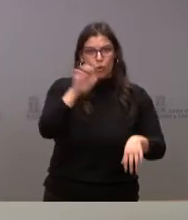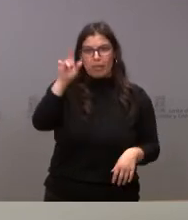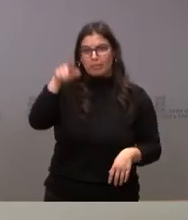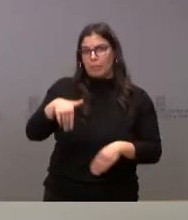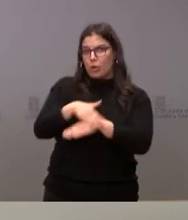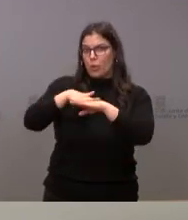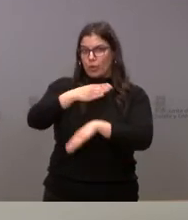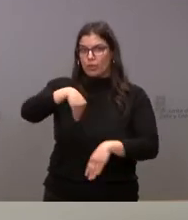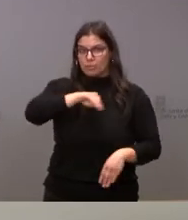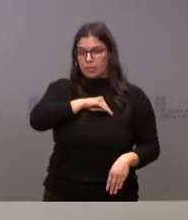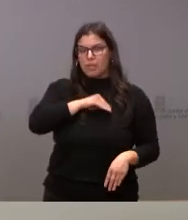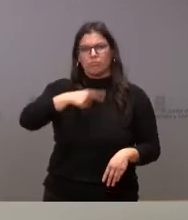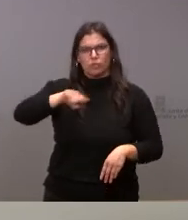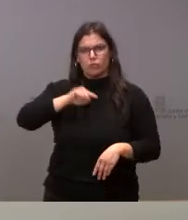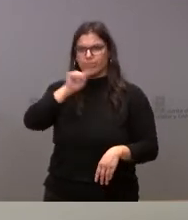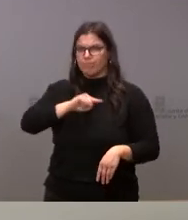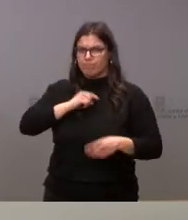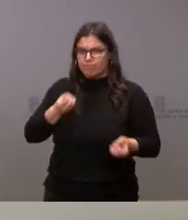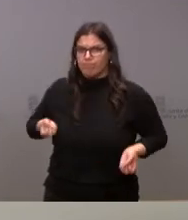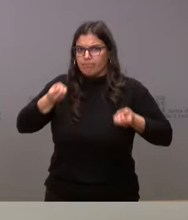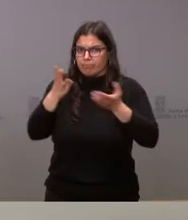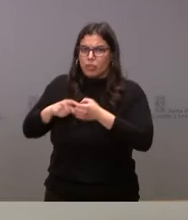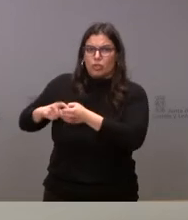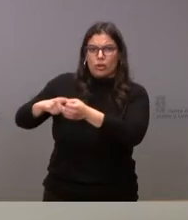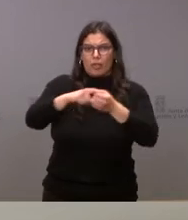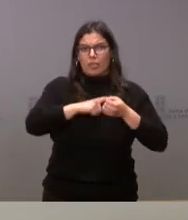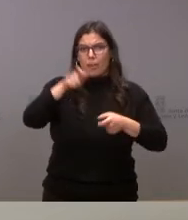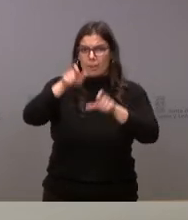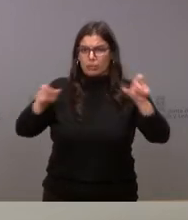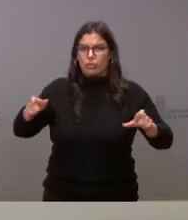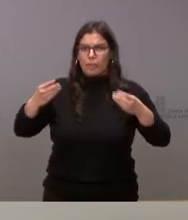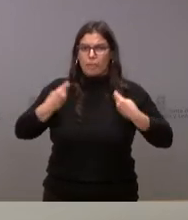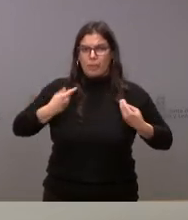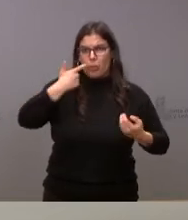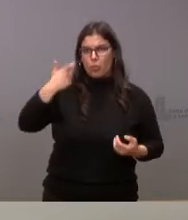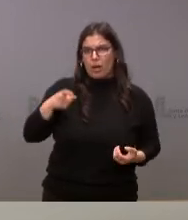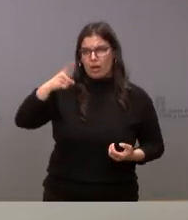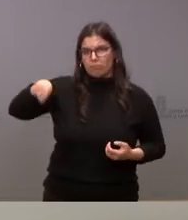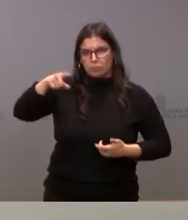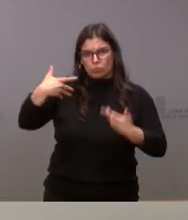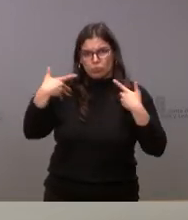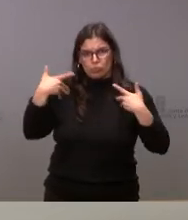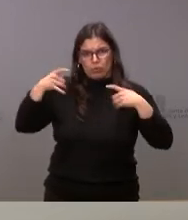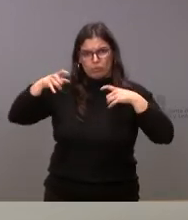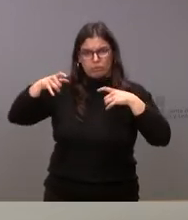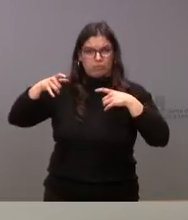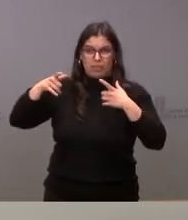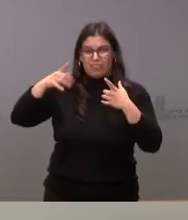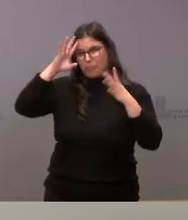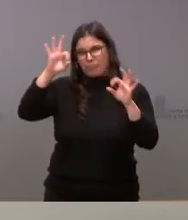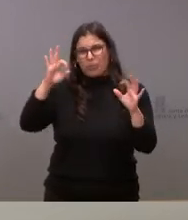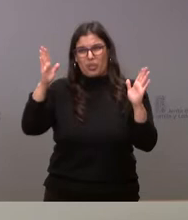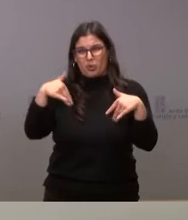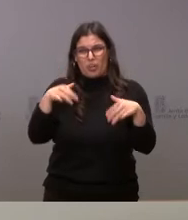de España, que nos solidarizamos con las personas de Ucrania que están sufriendo en estos momentos y que no tiene ningún sentido,